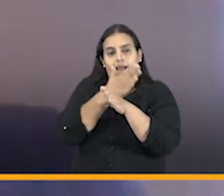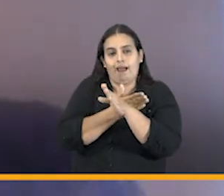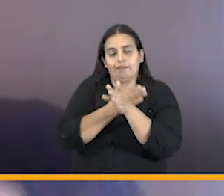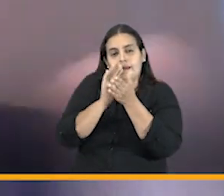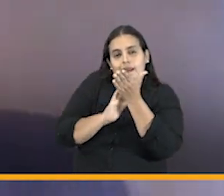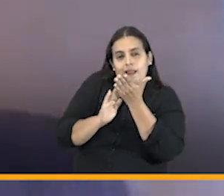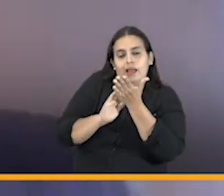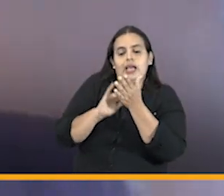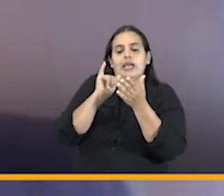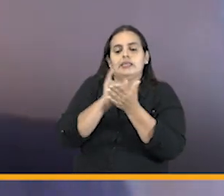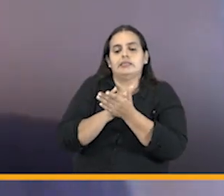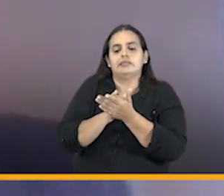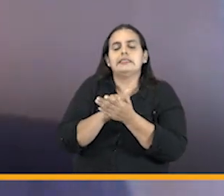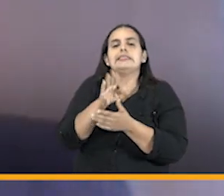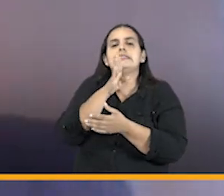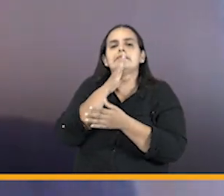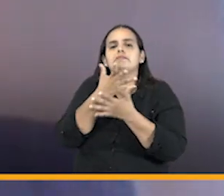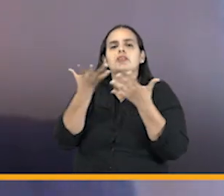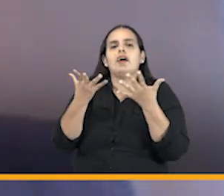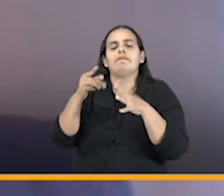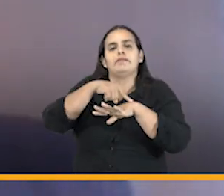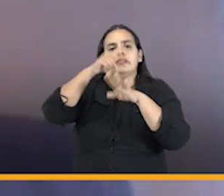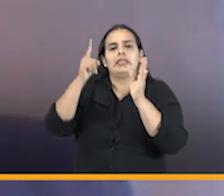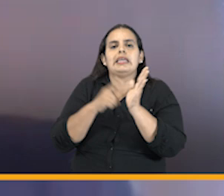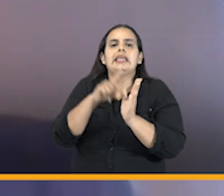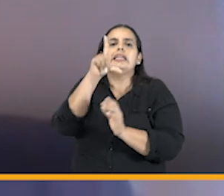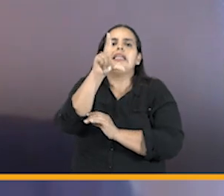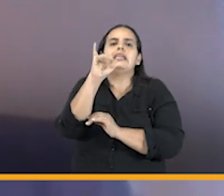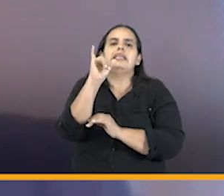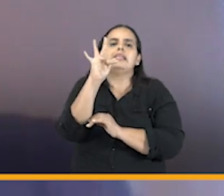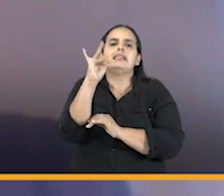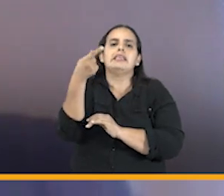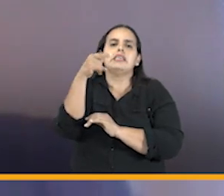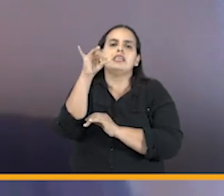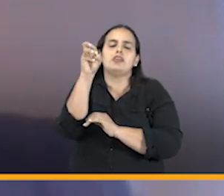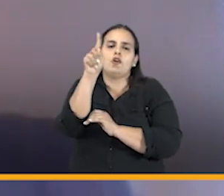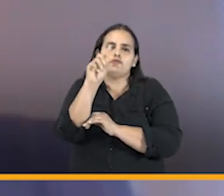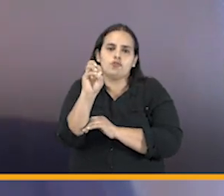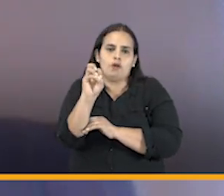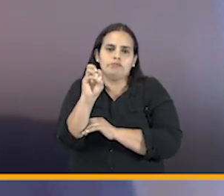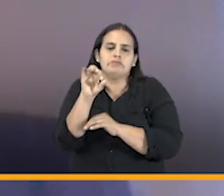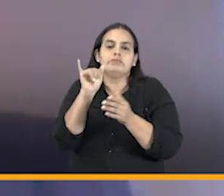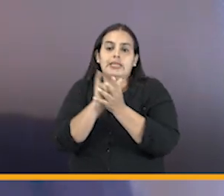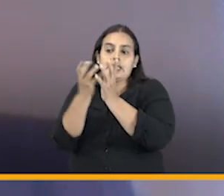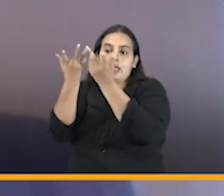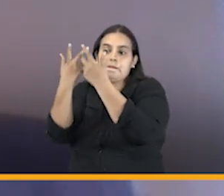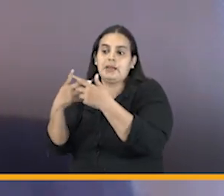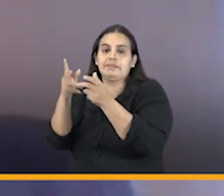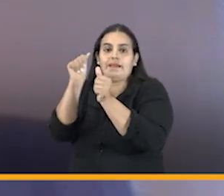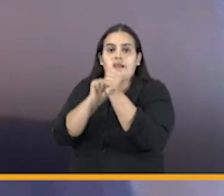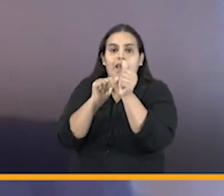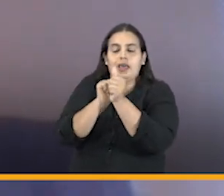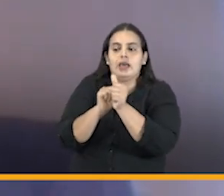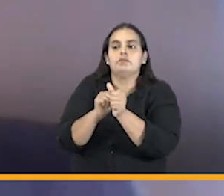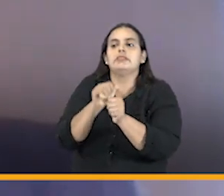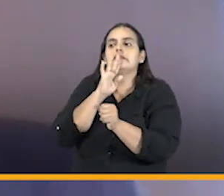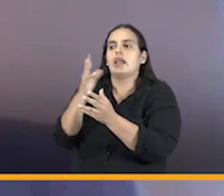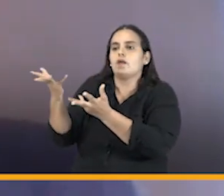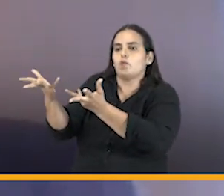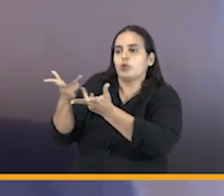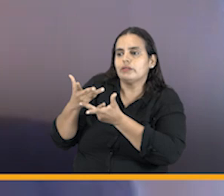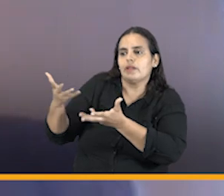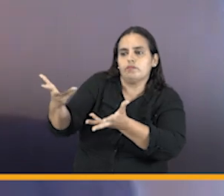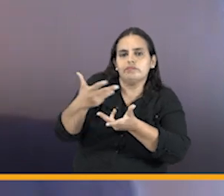al amparo del mapa litigioso de la respectiva entidad de las respectivas entidades según los reportes de